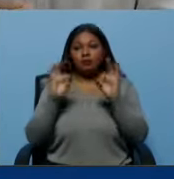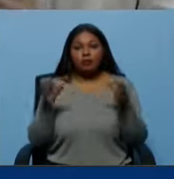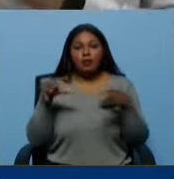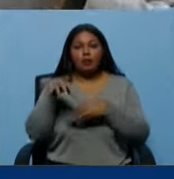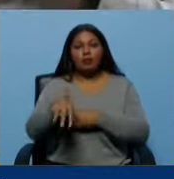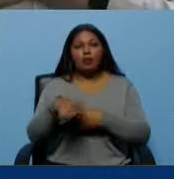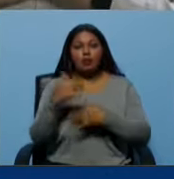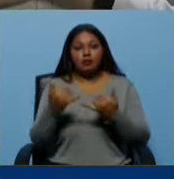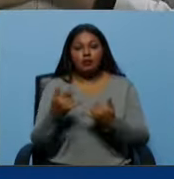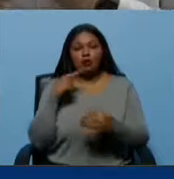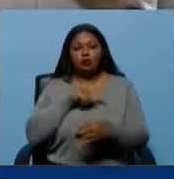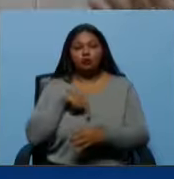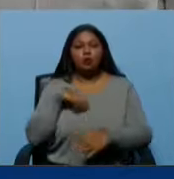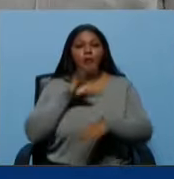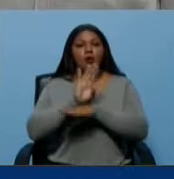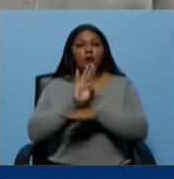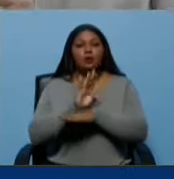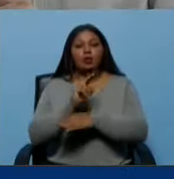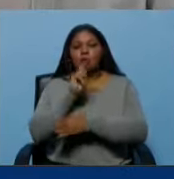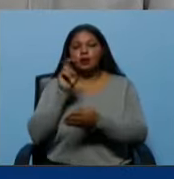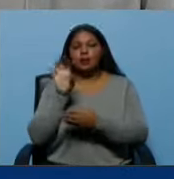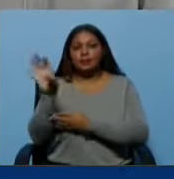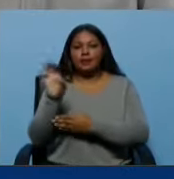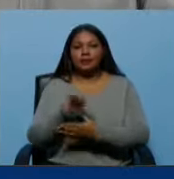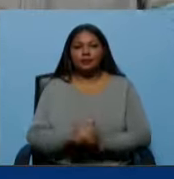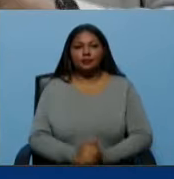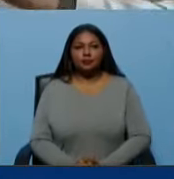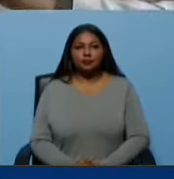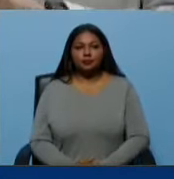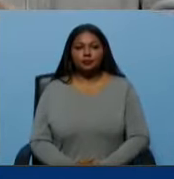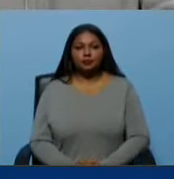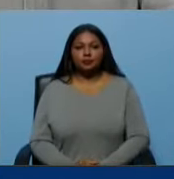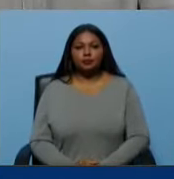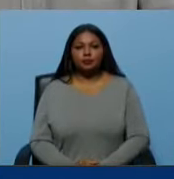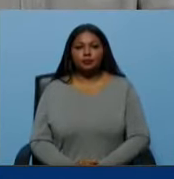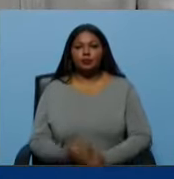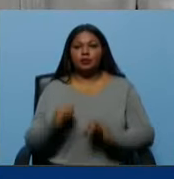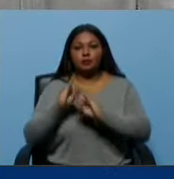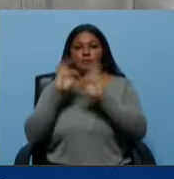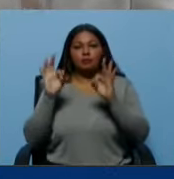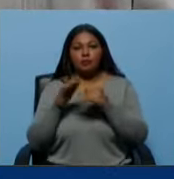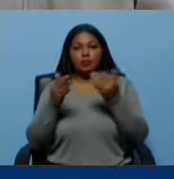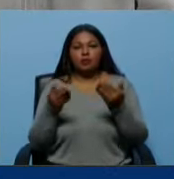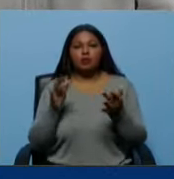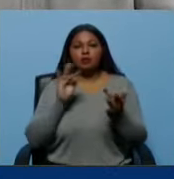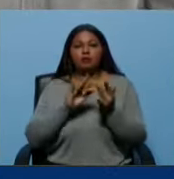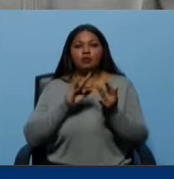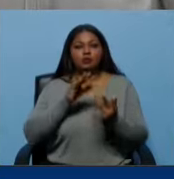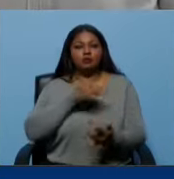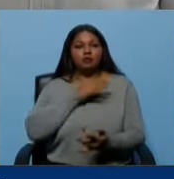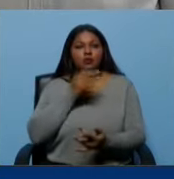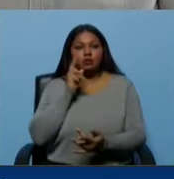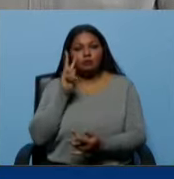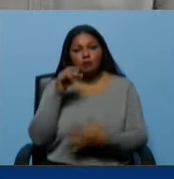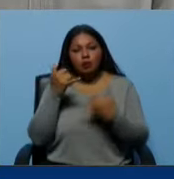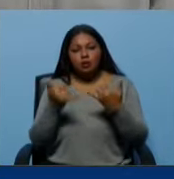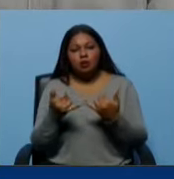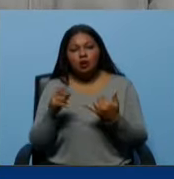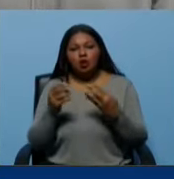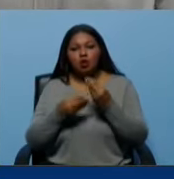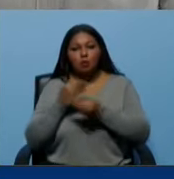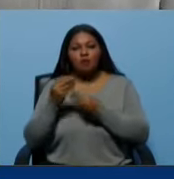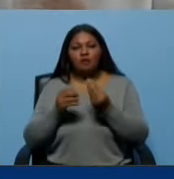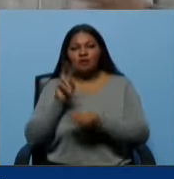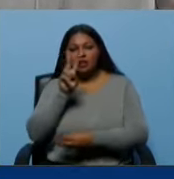para proteger a sus naciones en materia de ciberguerra, en materia de redes sociales, sería un absurdo que nosotros como venezolanos y